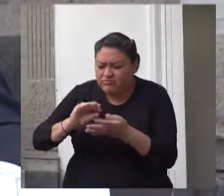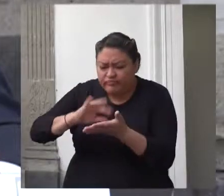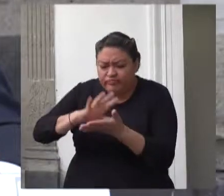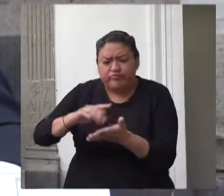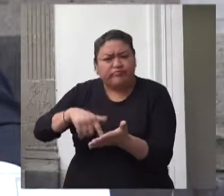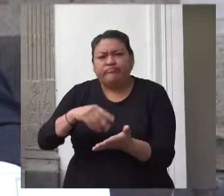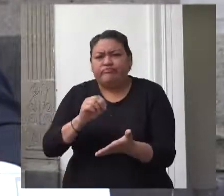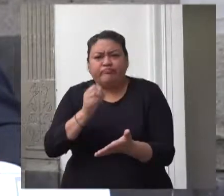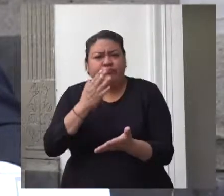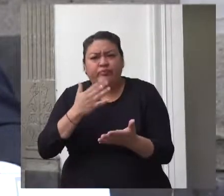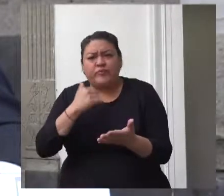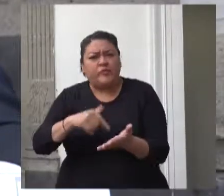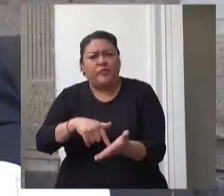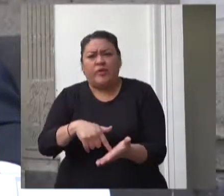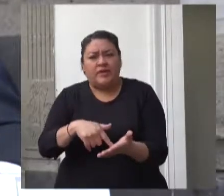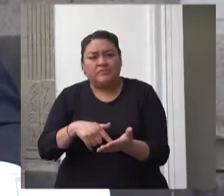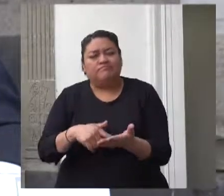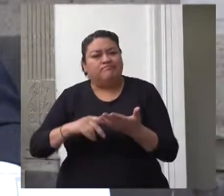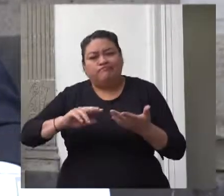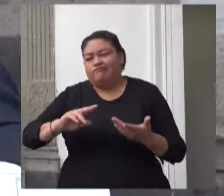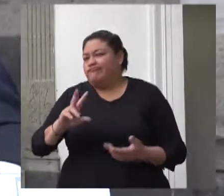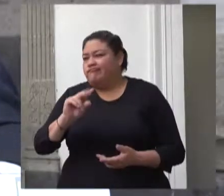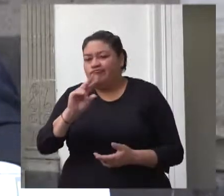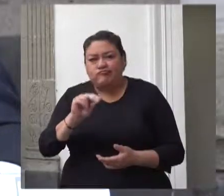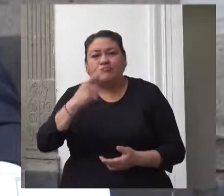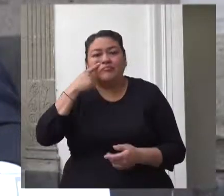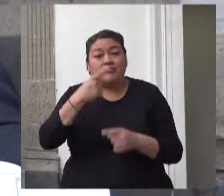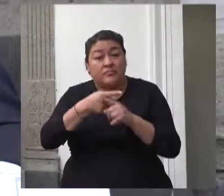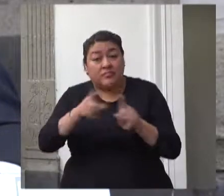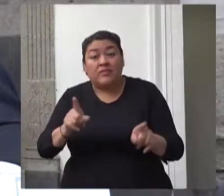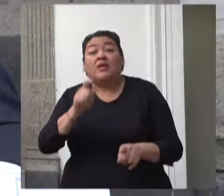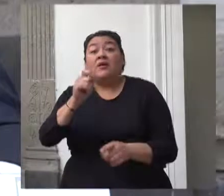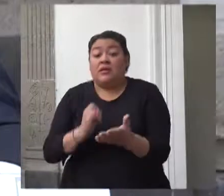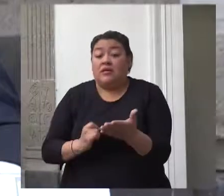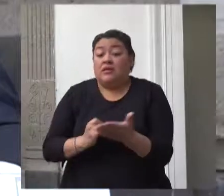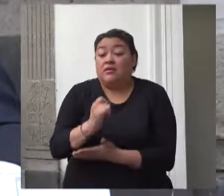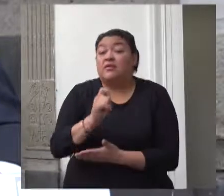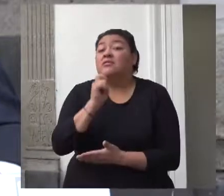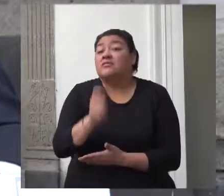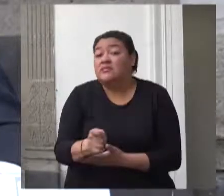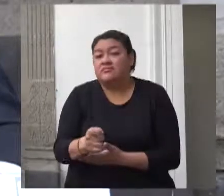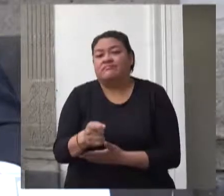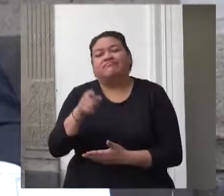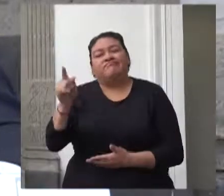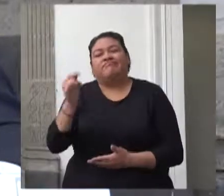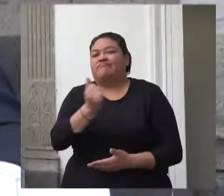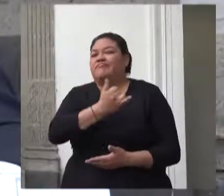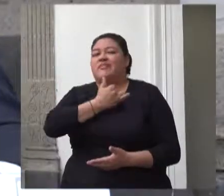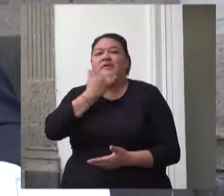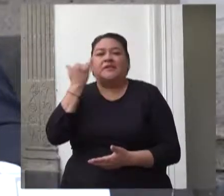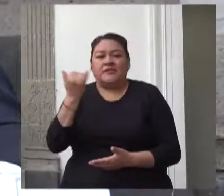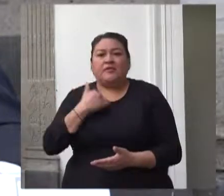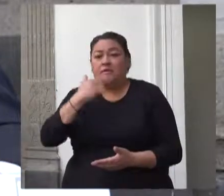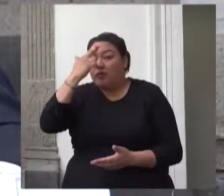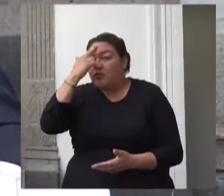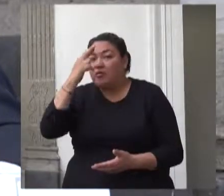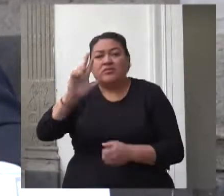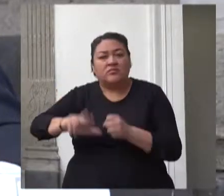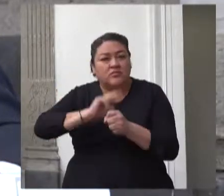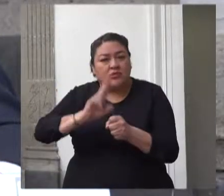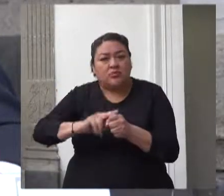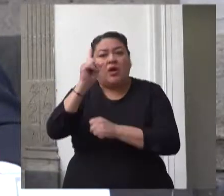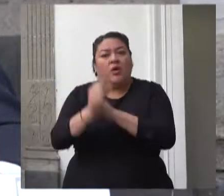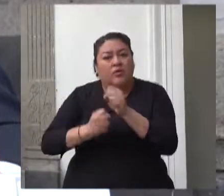presupuestal. por el contrario la decisión fue opuesta a la tendencia de incremento presupuestal